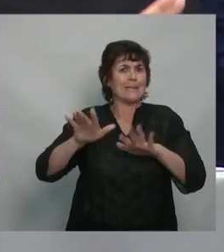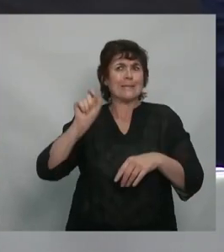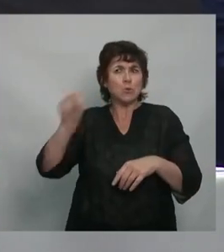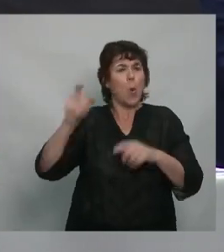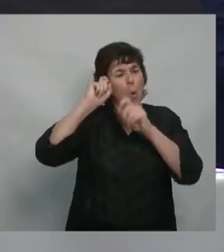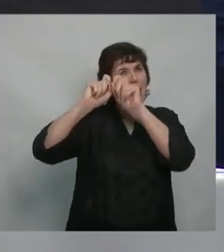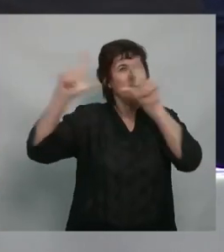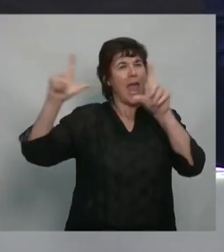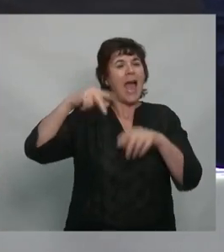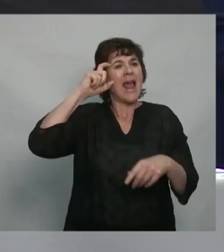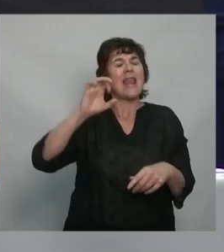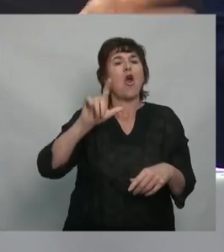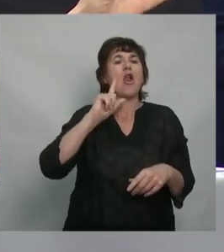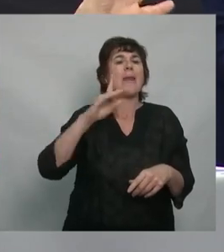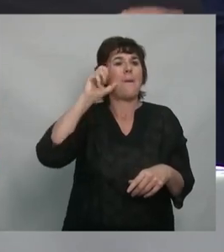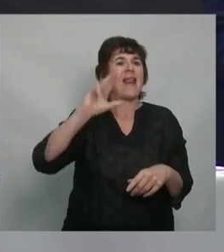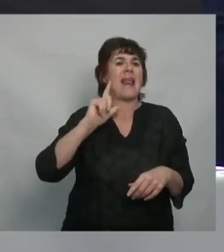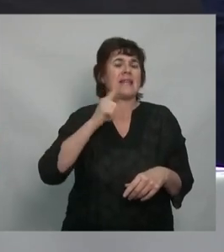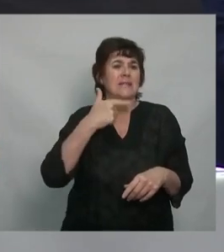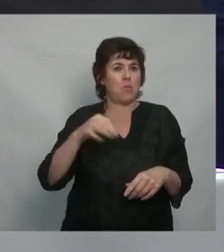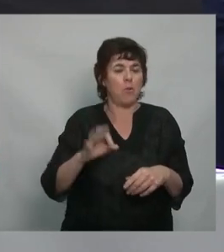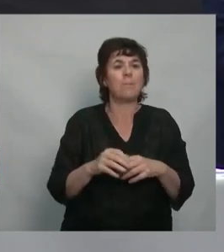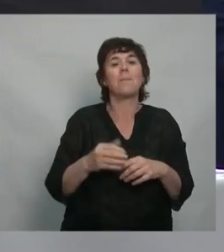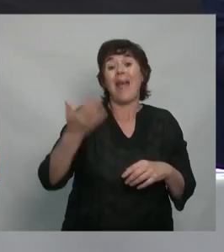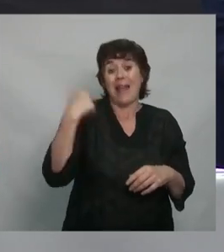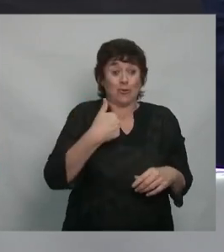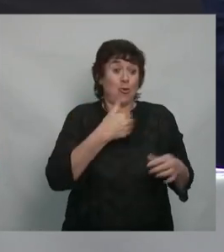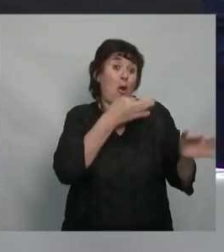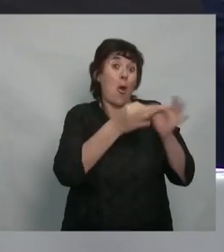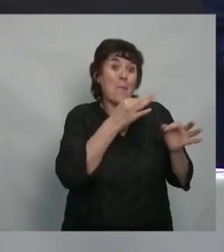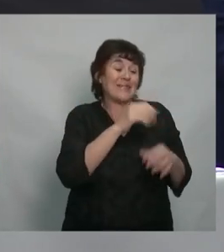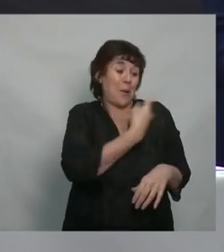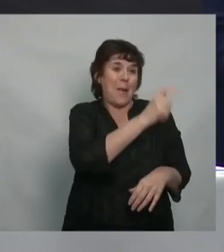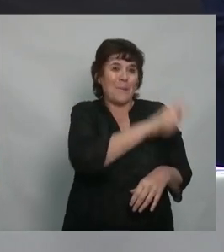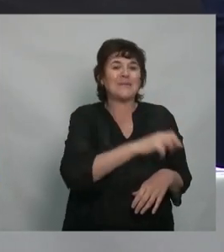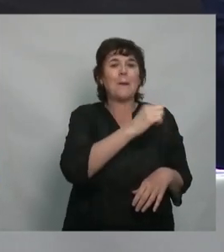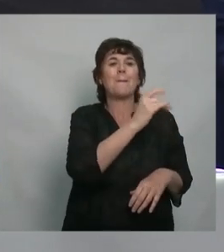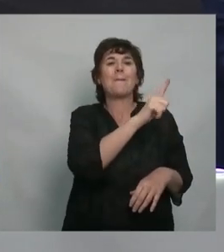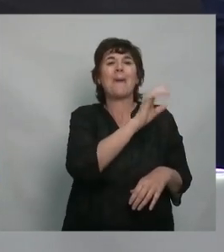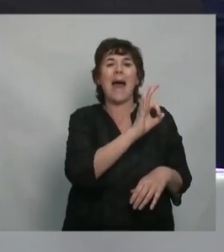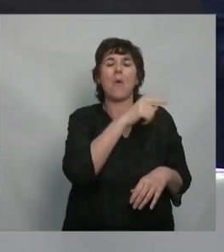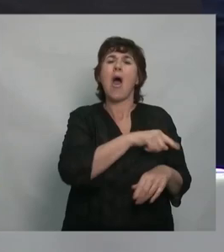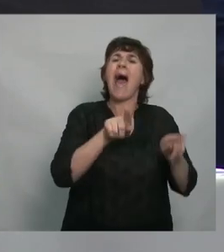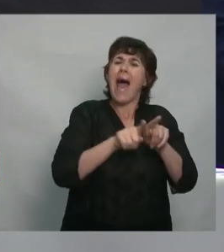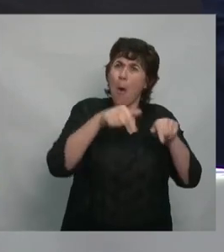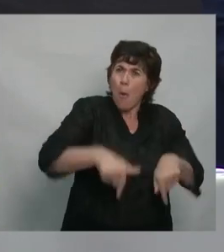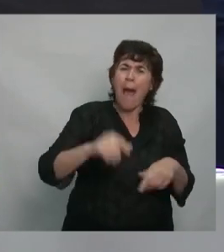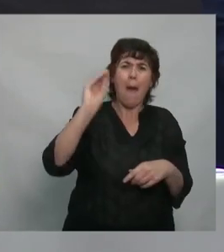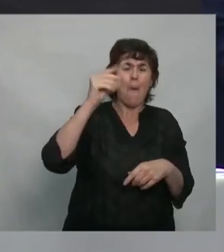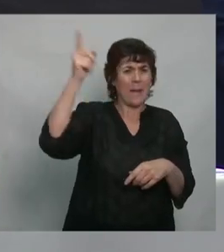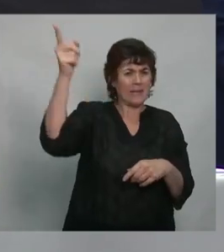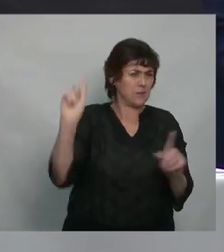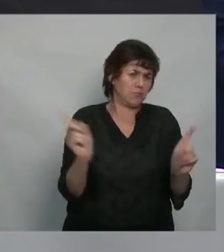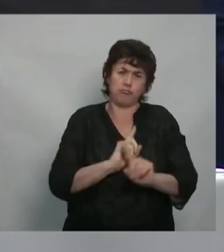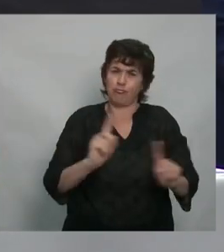recién nos llevábamos con Pablo fuera en el camarín, acá no se produjo el fenómeno de Brasil. Que nadie